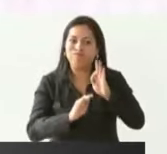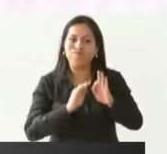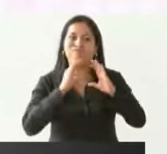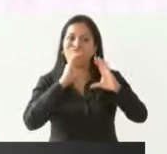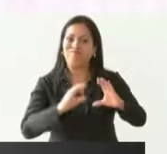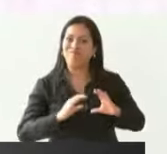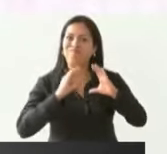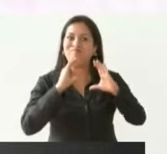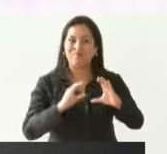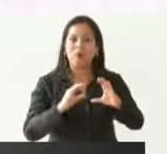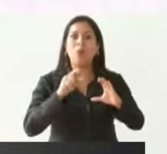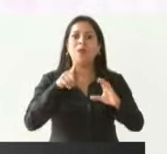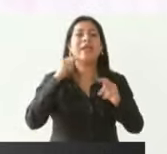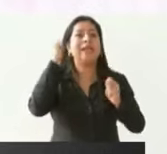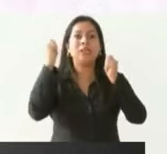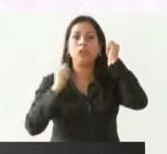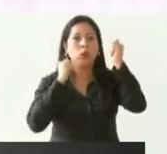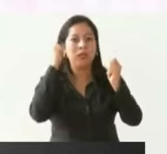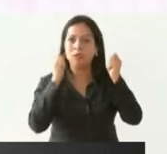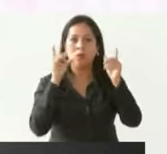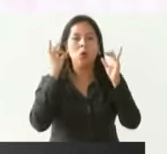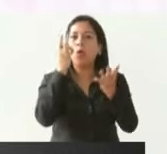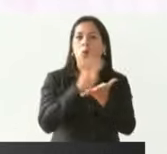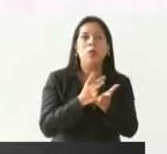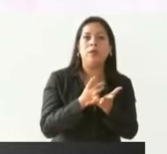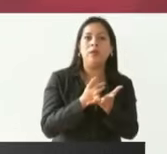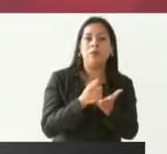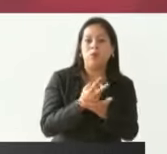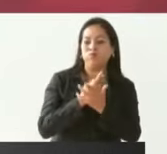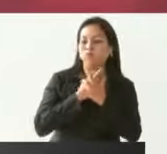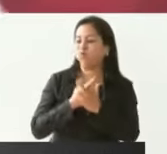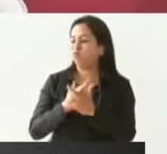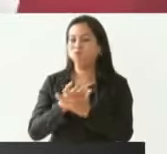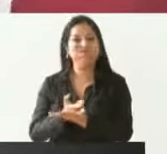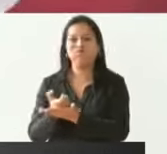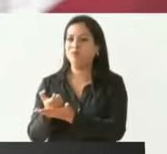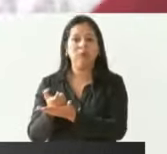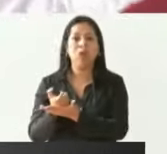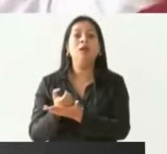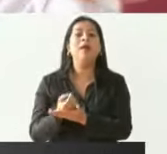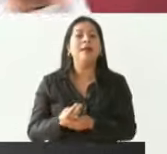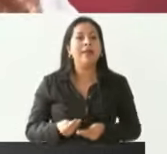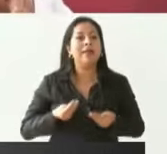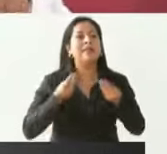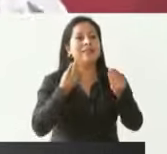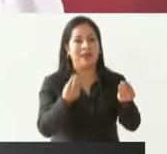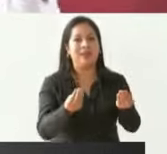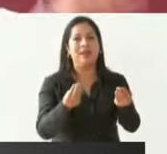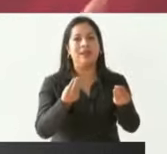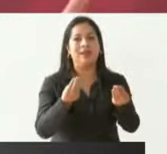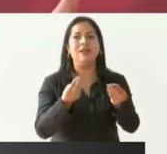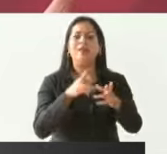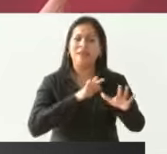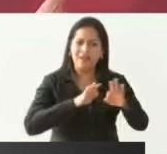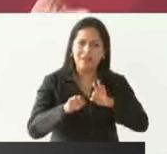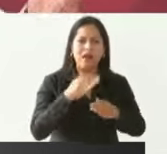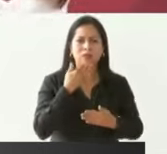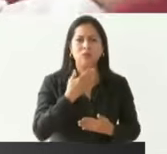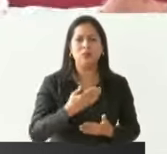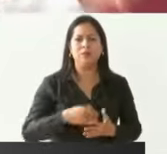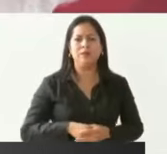el turismo no sólo produce riqueza sino distribuye la riqueza trabajan muchos